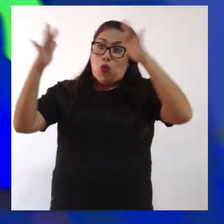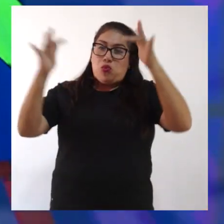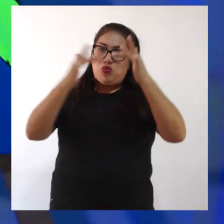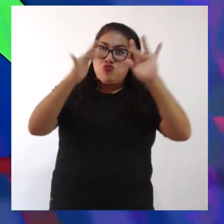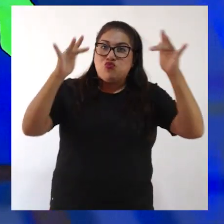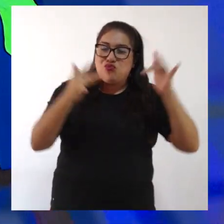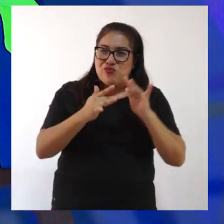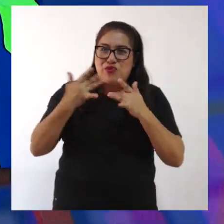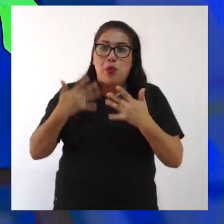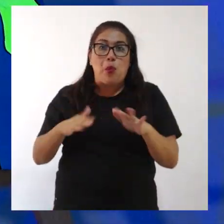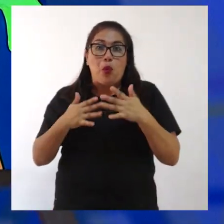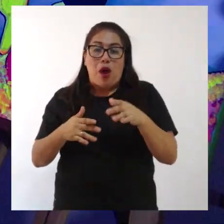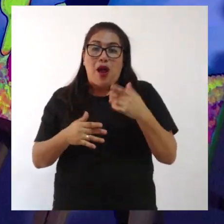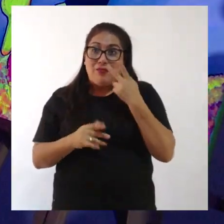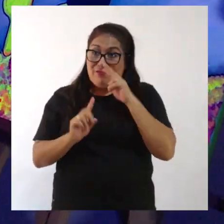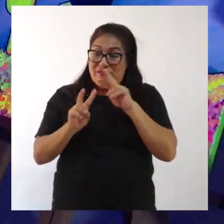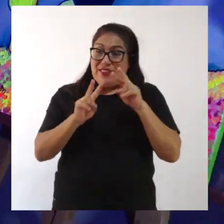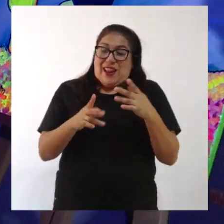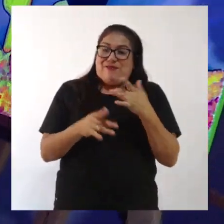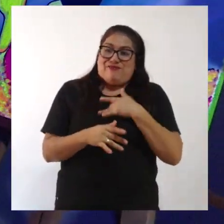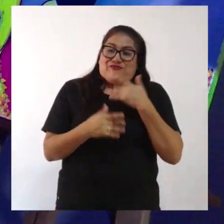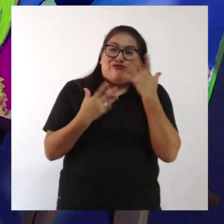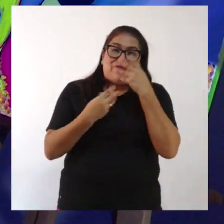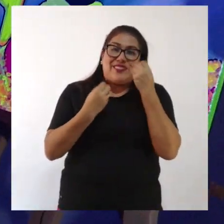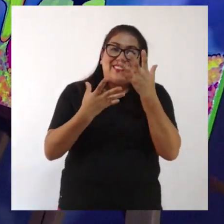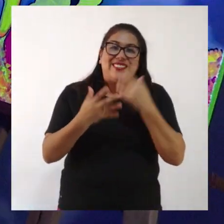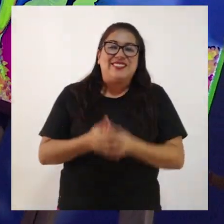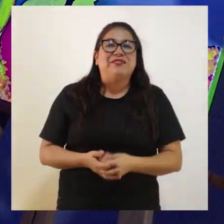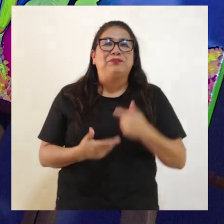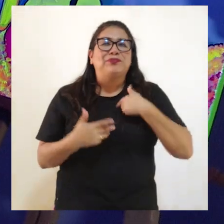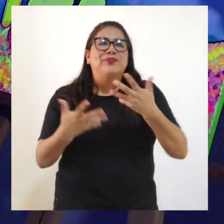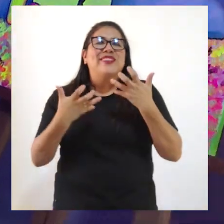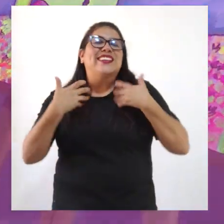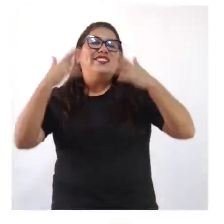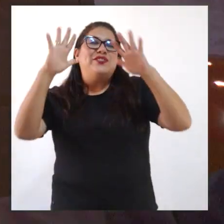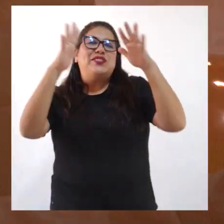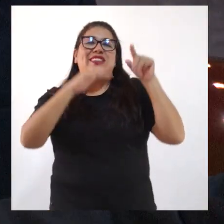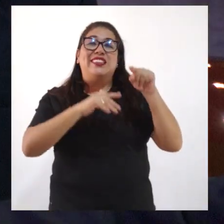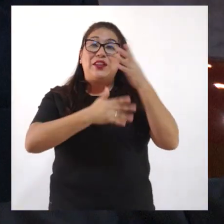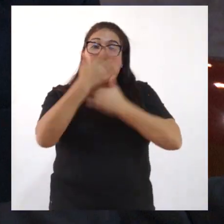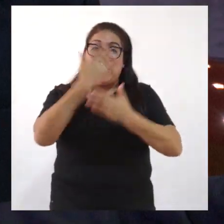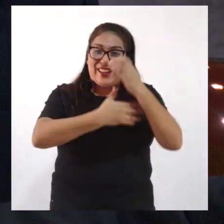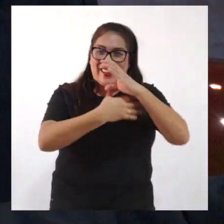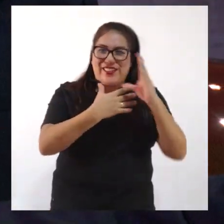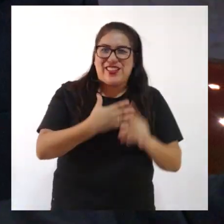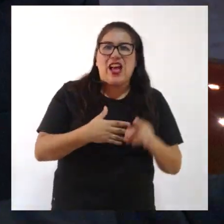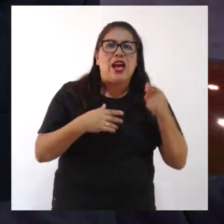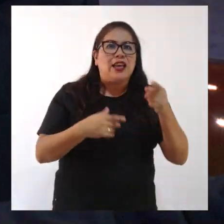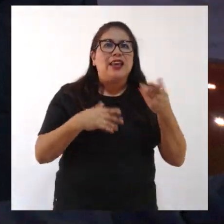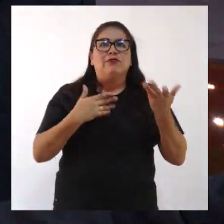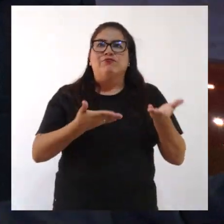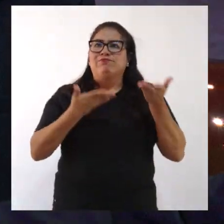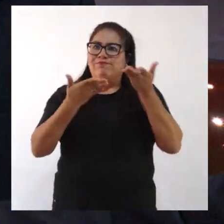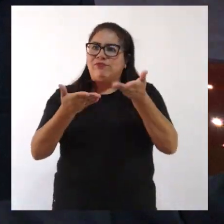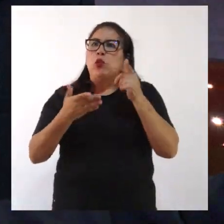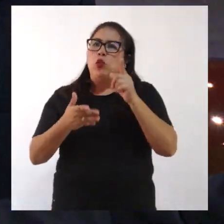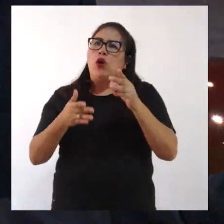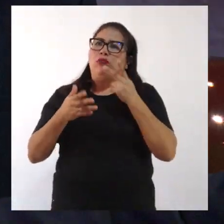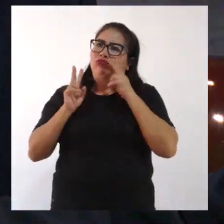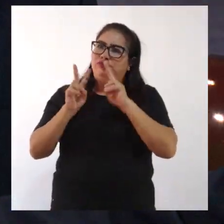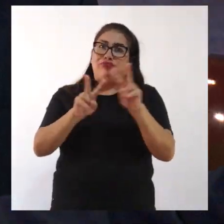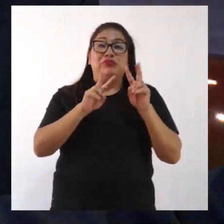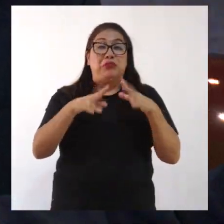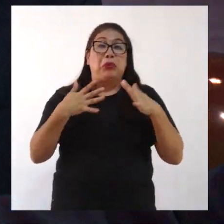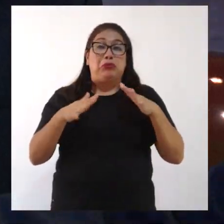las tonalidades, cautivando así al público asistente. Quiero felicitar a Conadis porque ha sido un espectáculo de